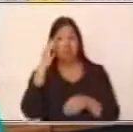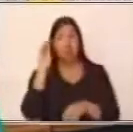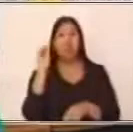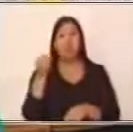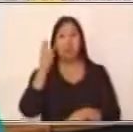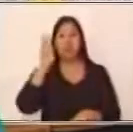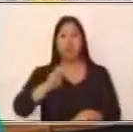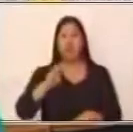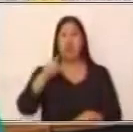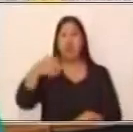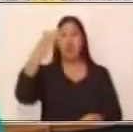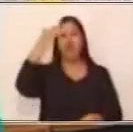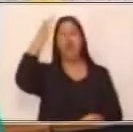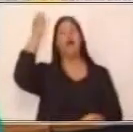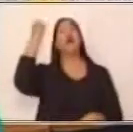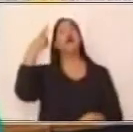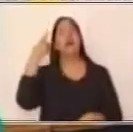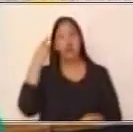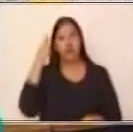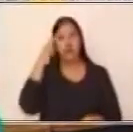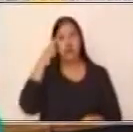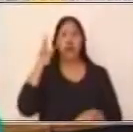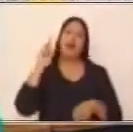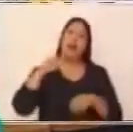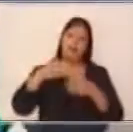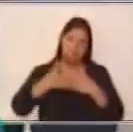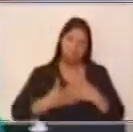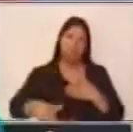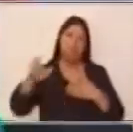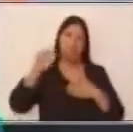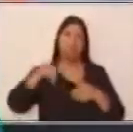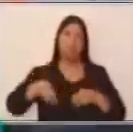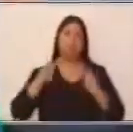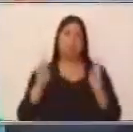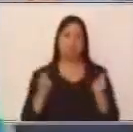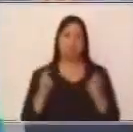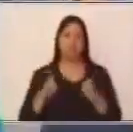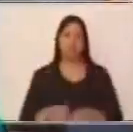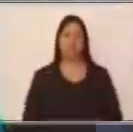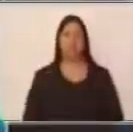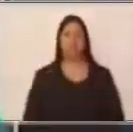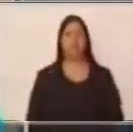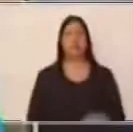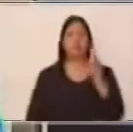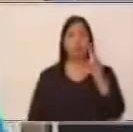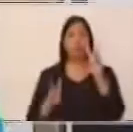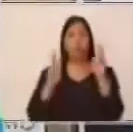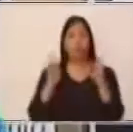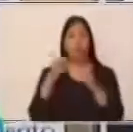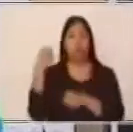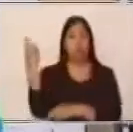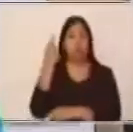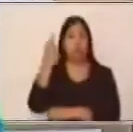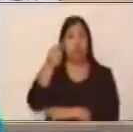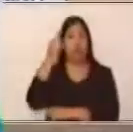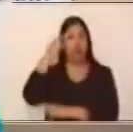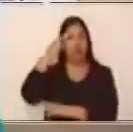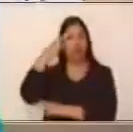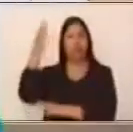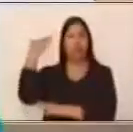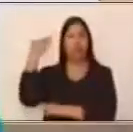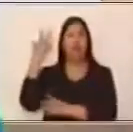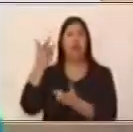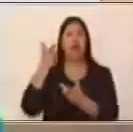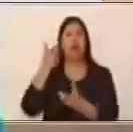oraciones compuestas. Uno de los temas que es importante que recuerdes es el tema de las conjunciones.